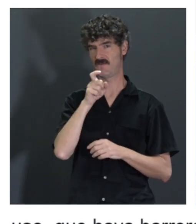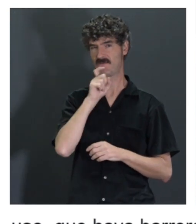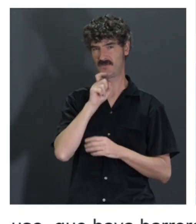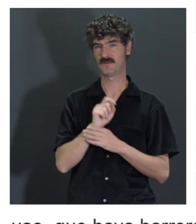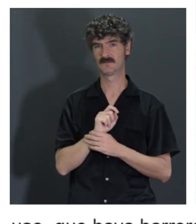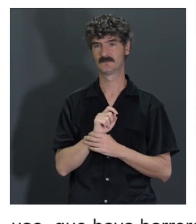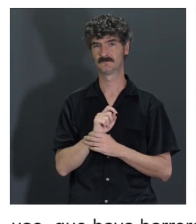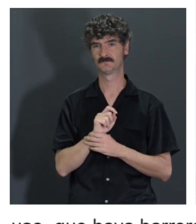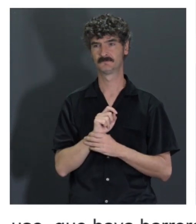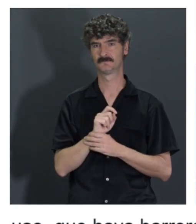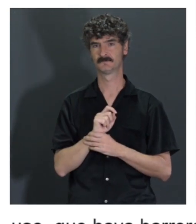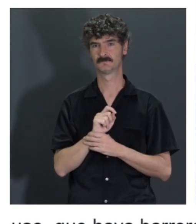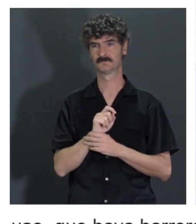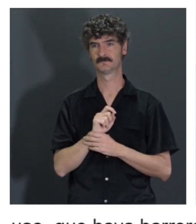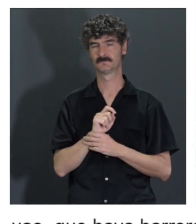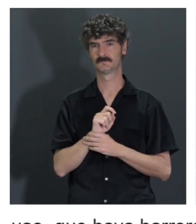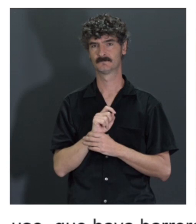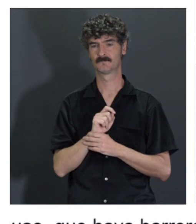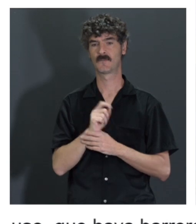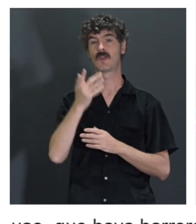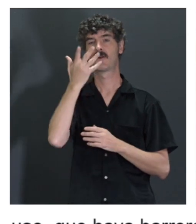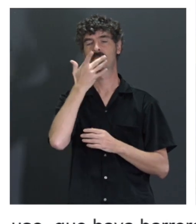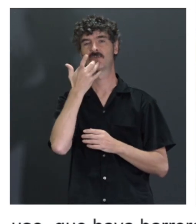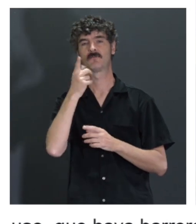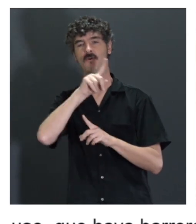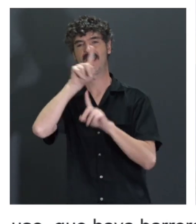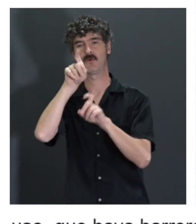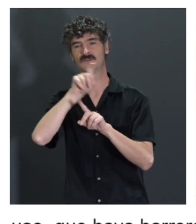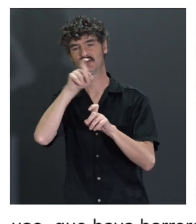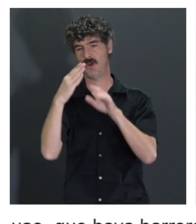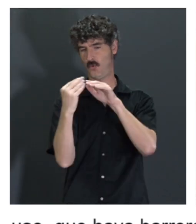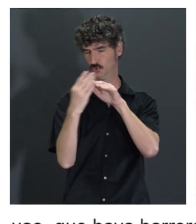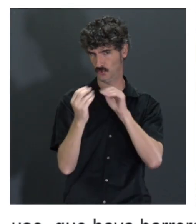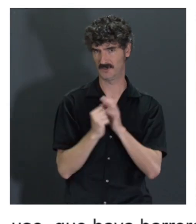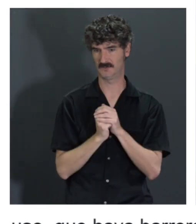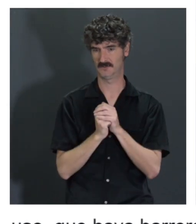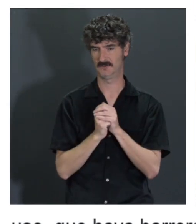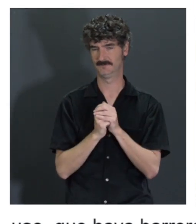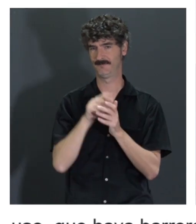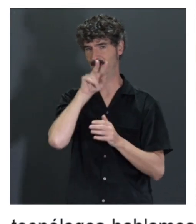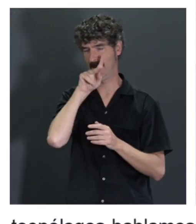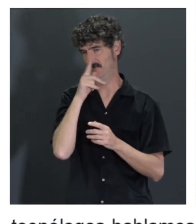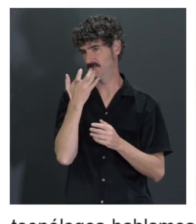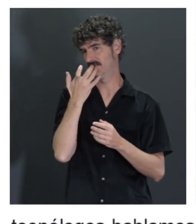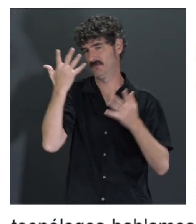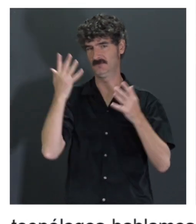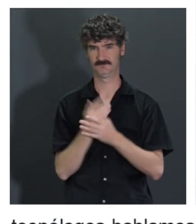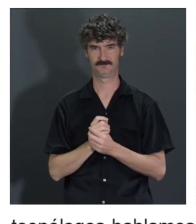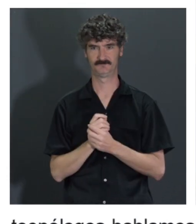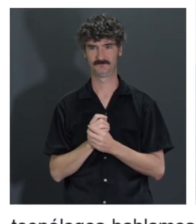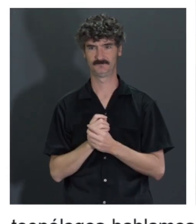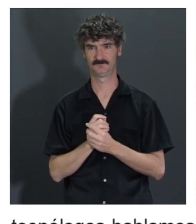que igual haces una encuesta, gente me refiero, usuarios, ¿no? Y les hablas de, pues no sé, un